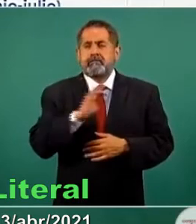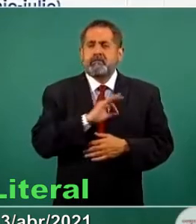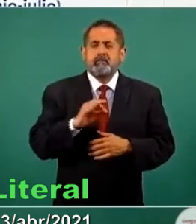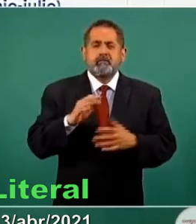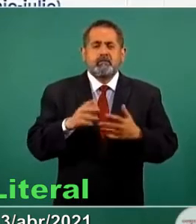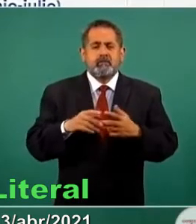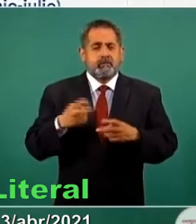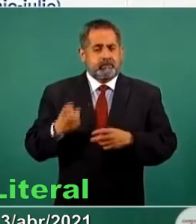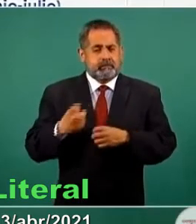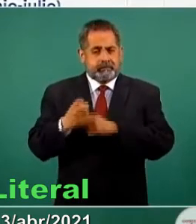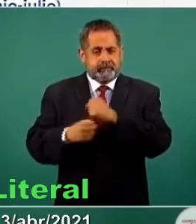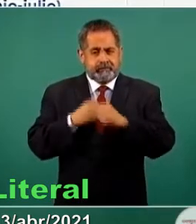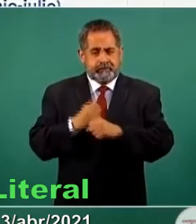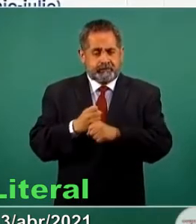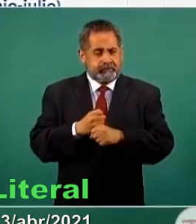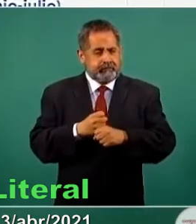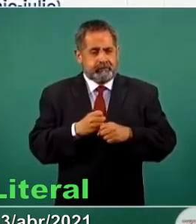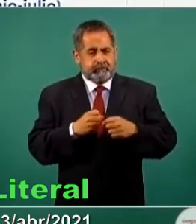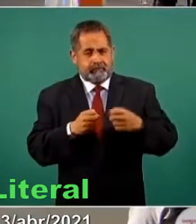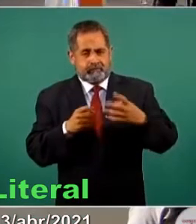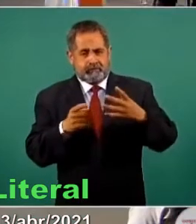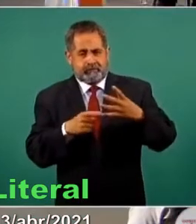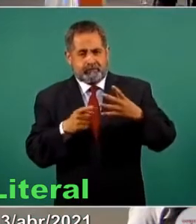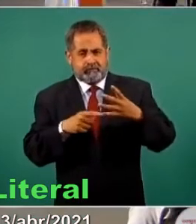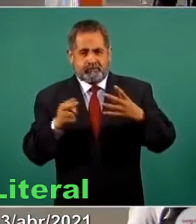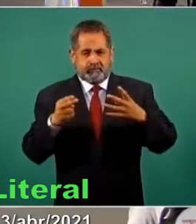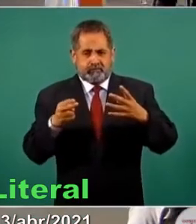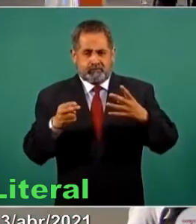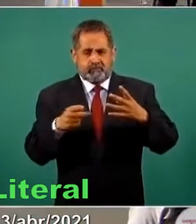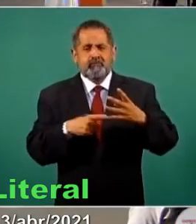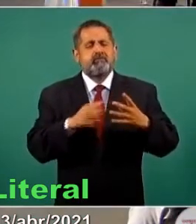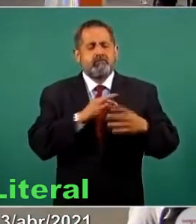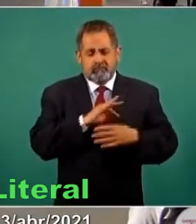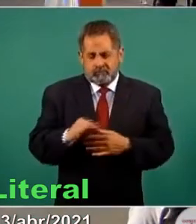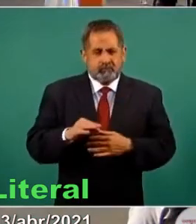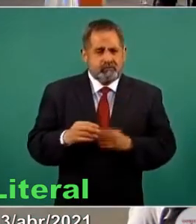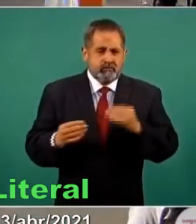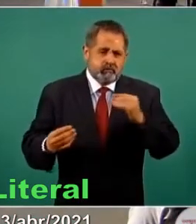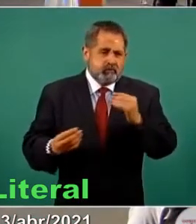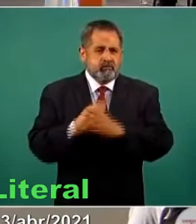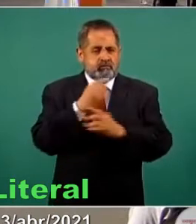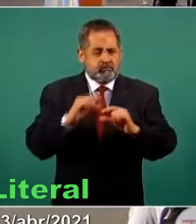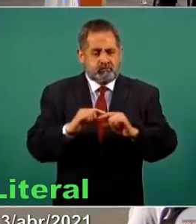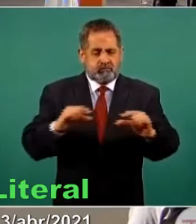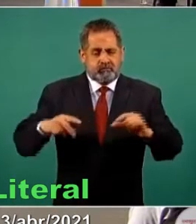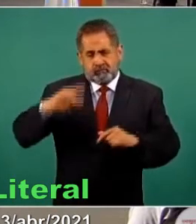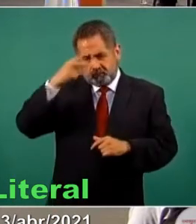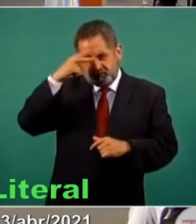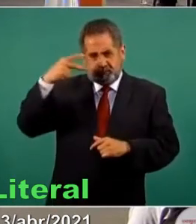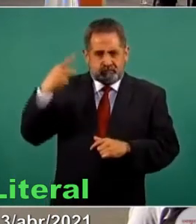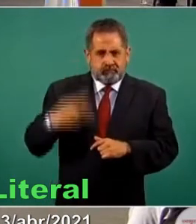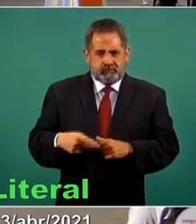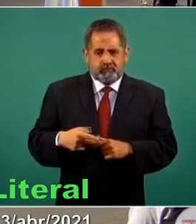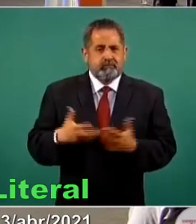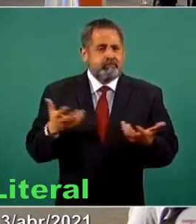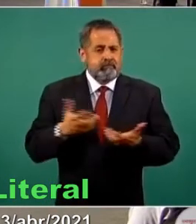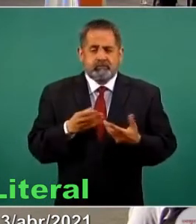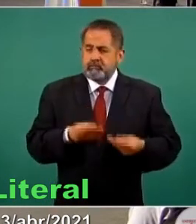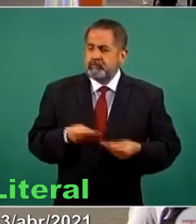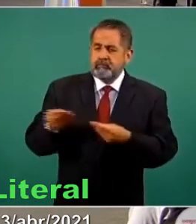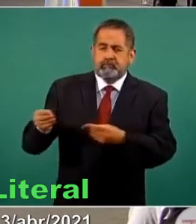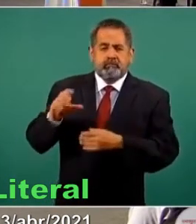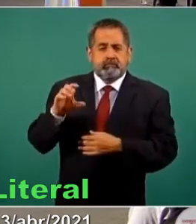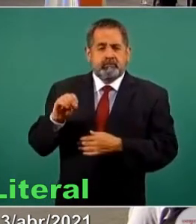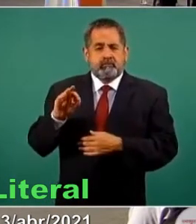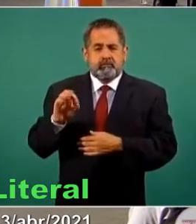de este año una vacuna mexicana que sería puesta a disposición de la COFEPRIS